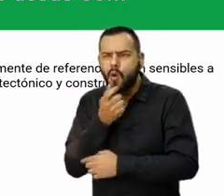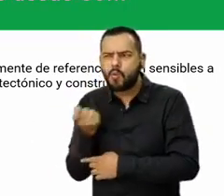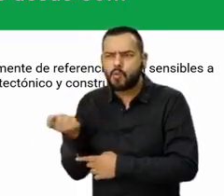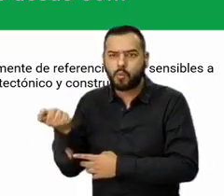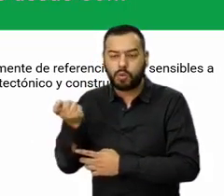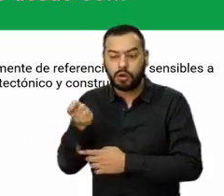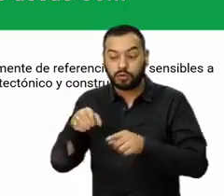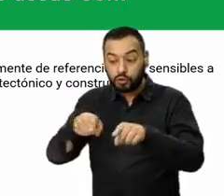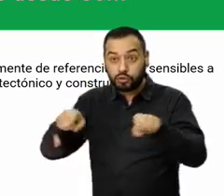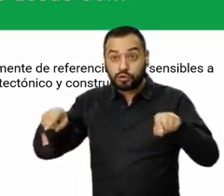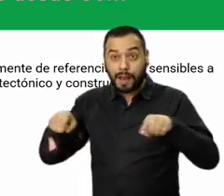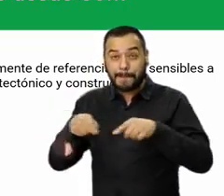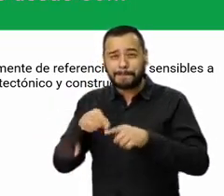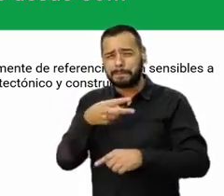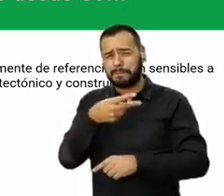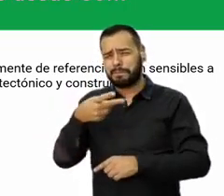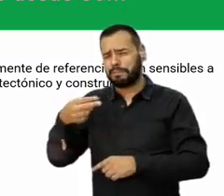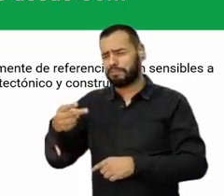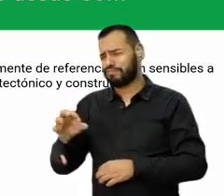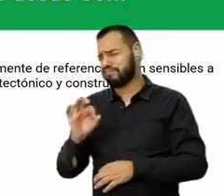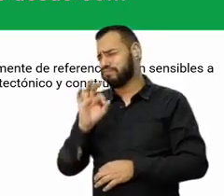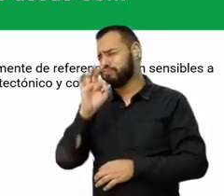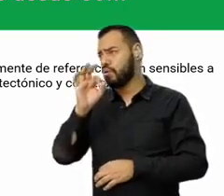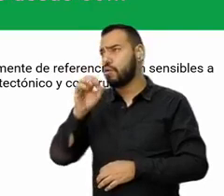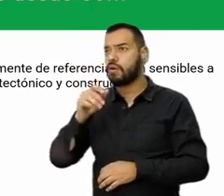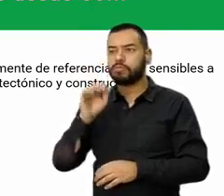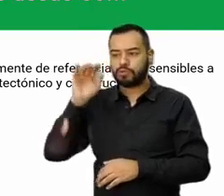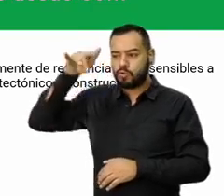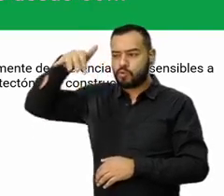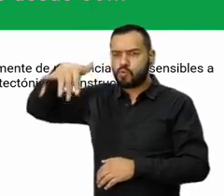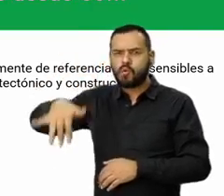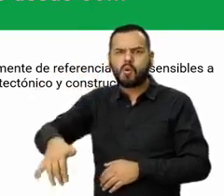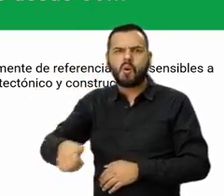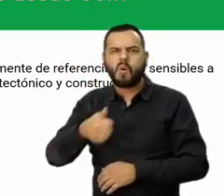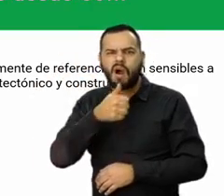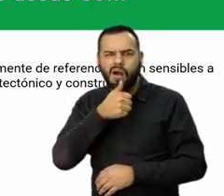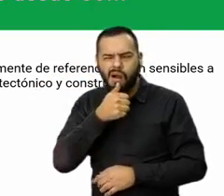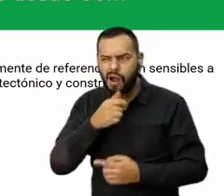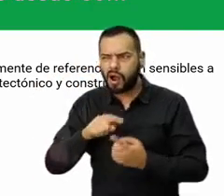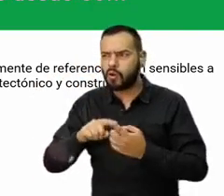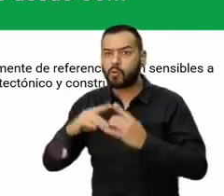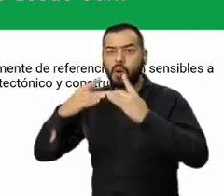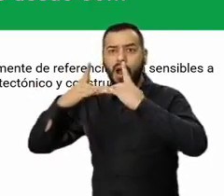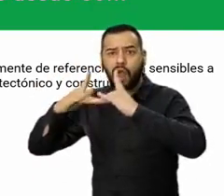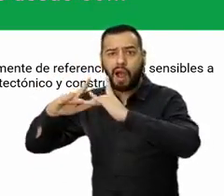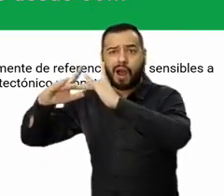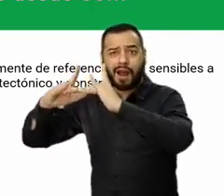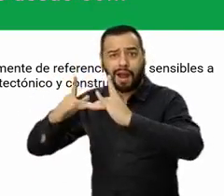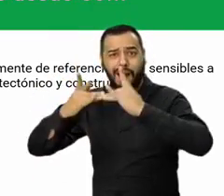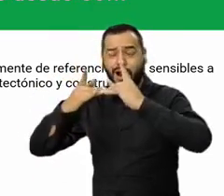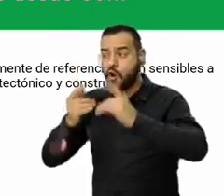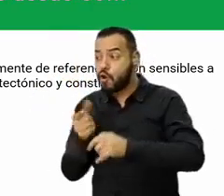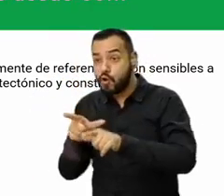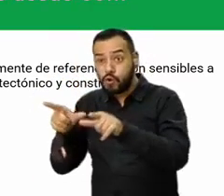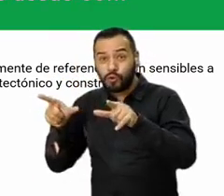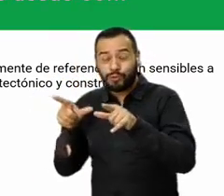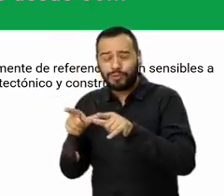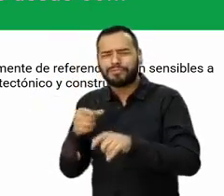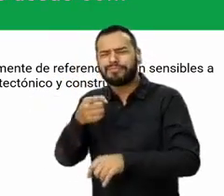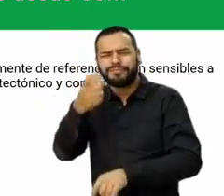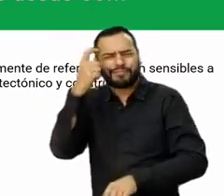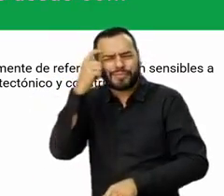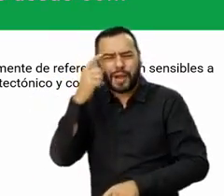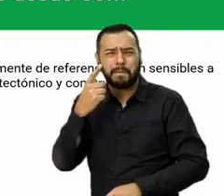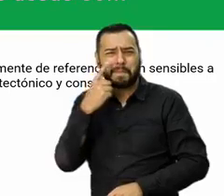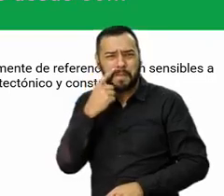unas zonas de piscinas espectaculares, chorros de aguas para los niños, zonas de hamacas. Entonces imagínate tú con tus papás